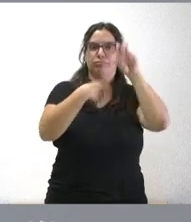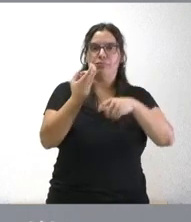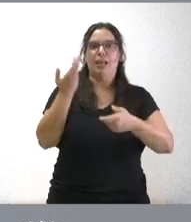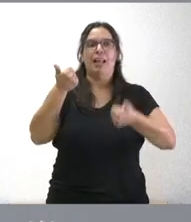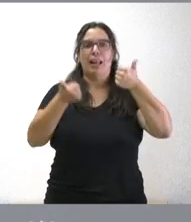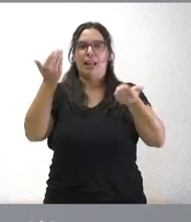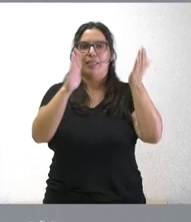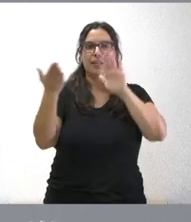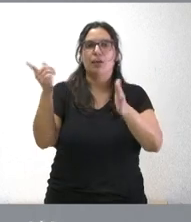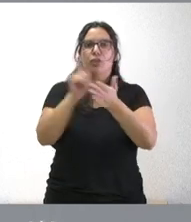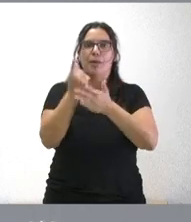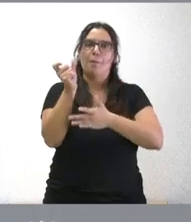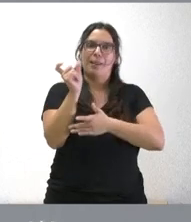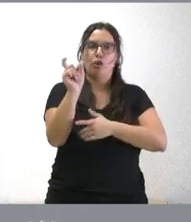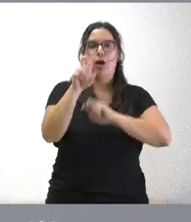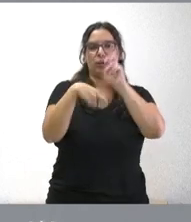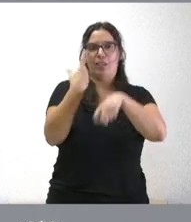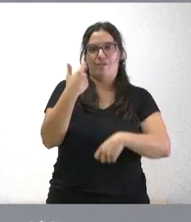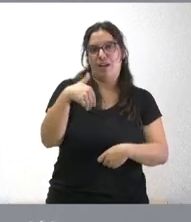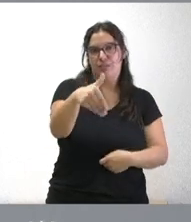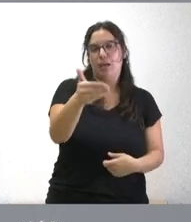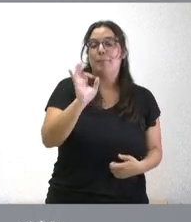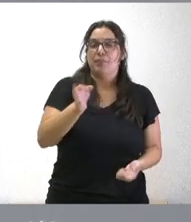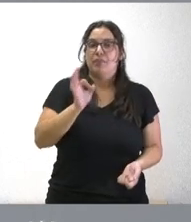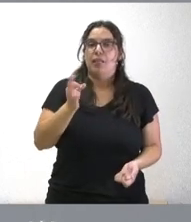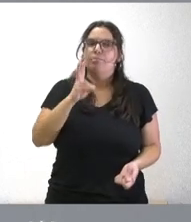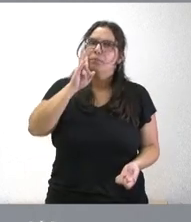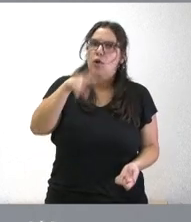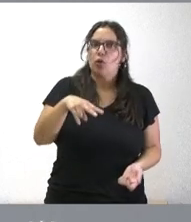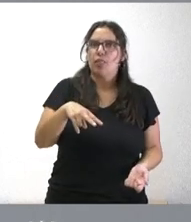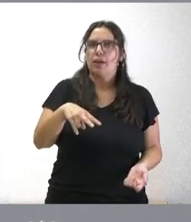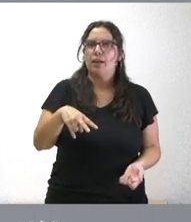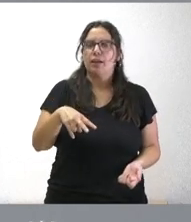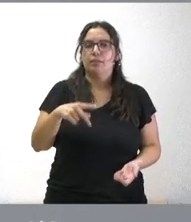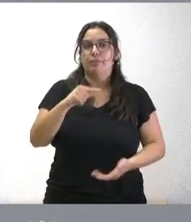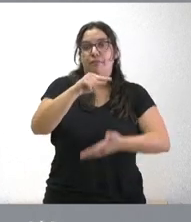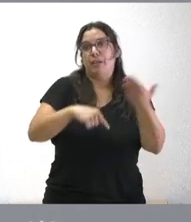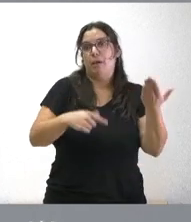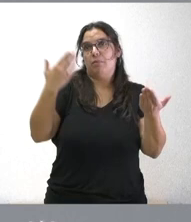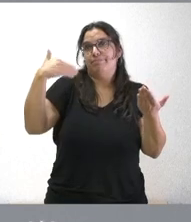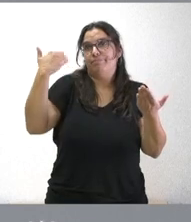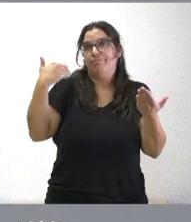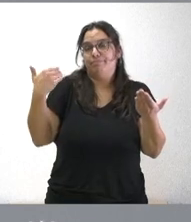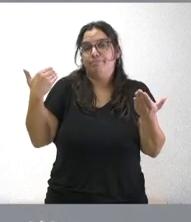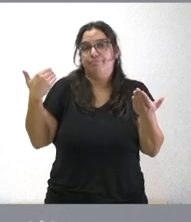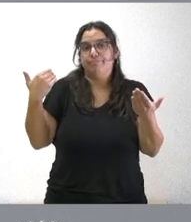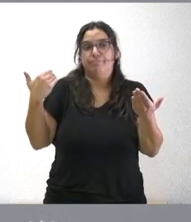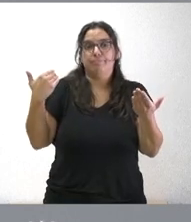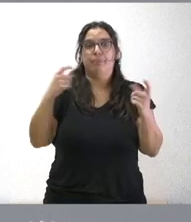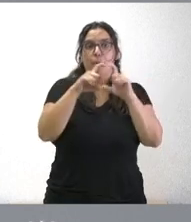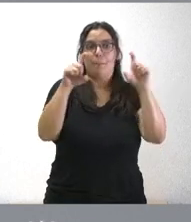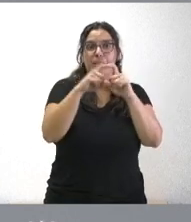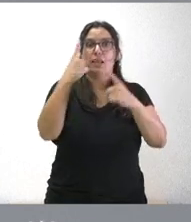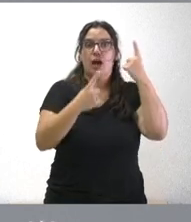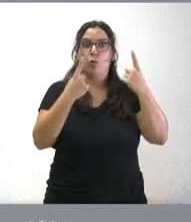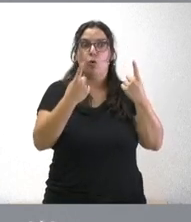lógicamente a precios más actualizados pero es cierto que hay que reconocerlo pues se firmaron contratos y algunas empresas contratistas